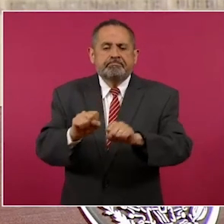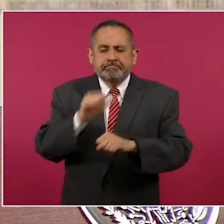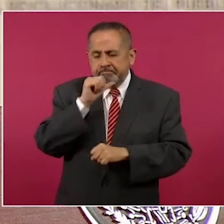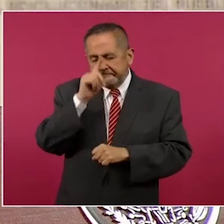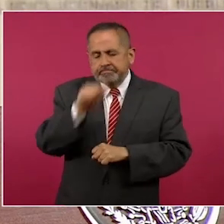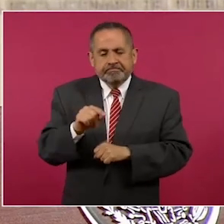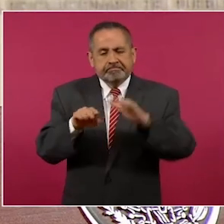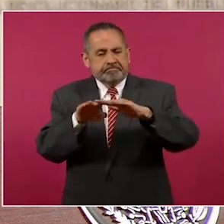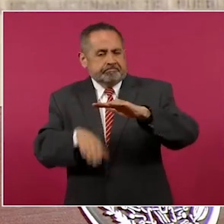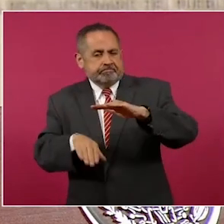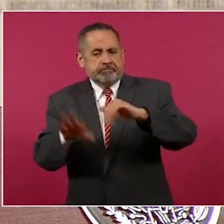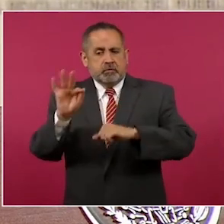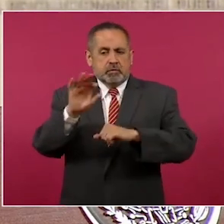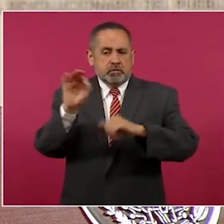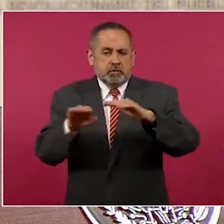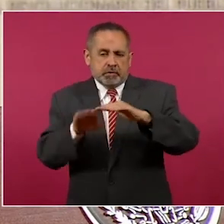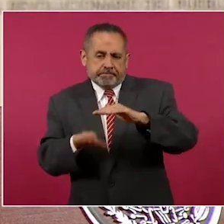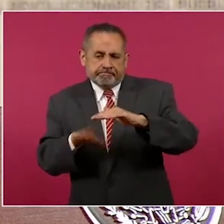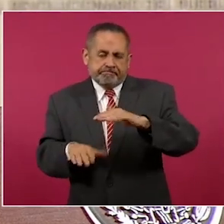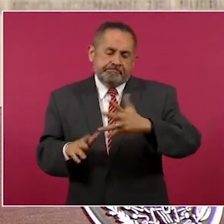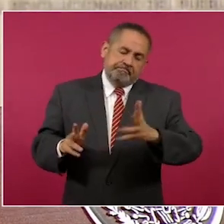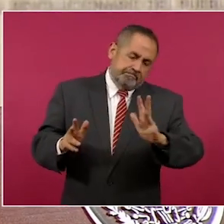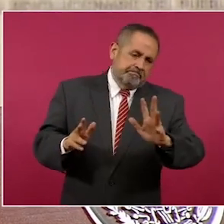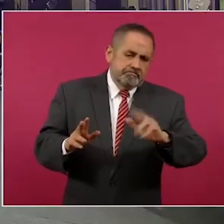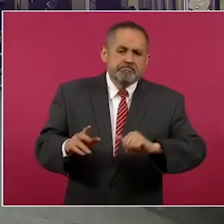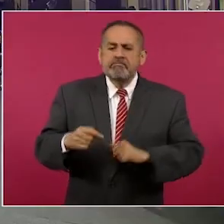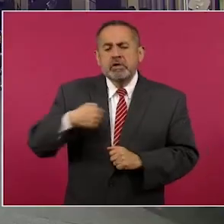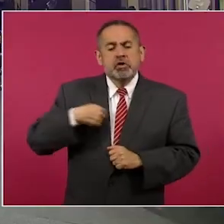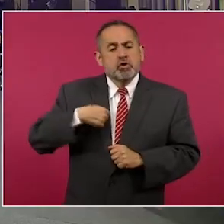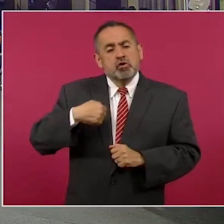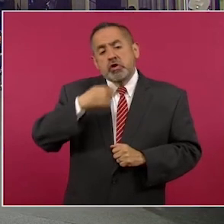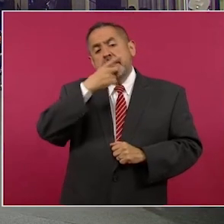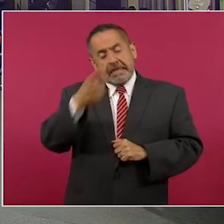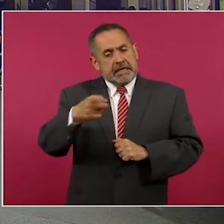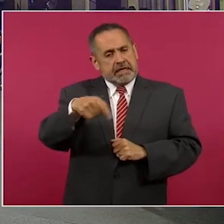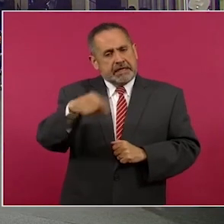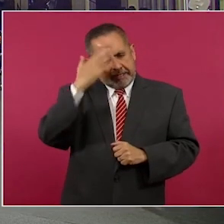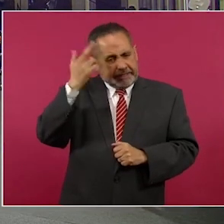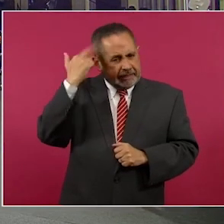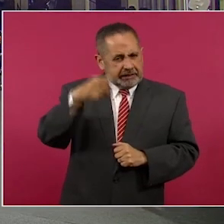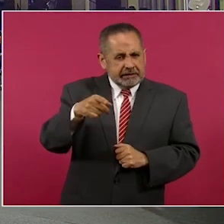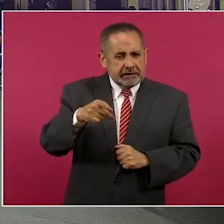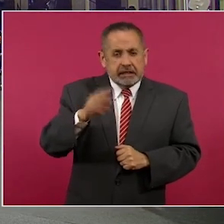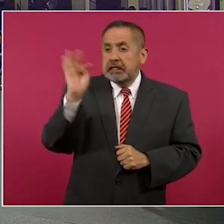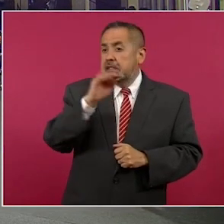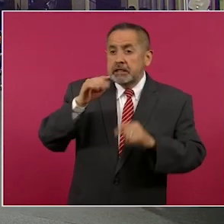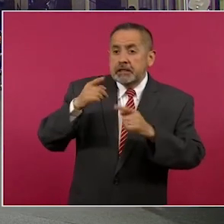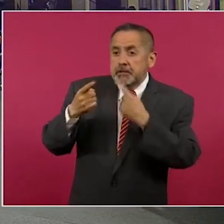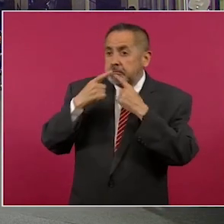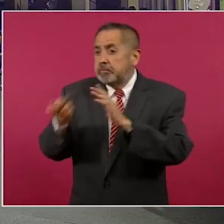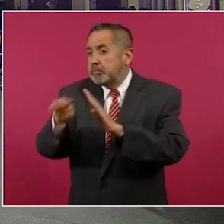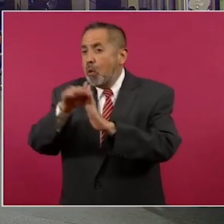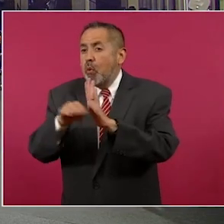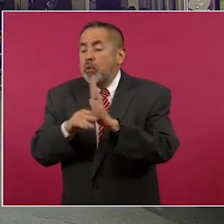ciento. Pero además yo dije que de darse esa consulta